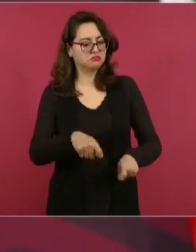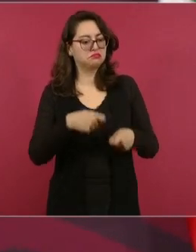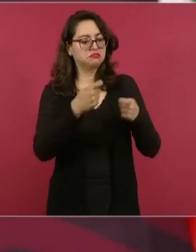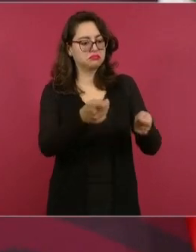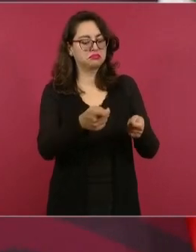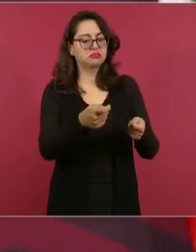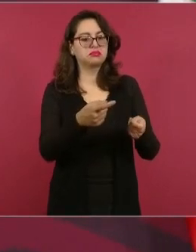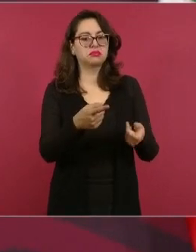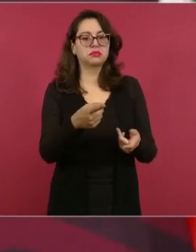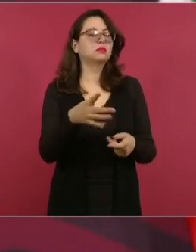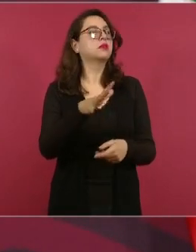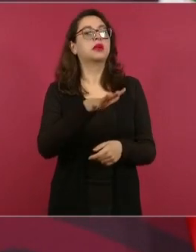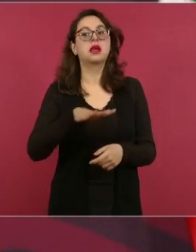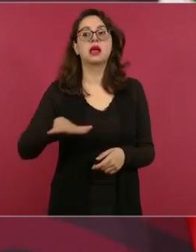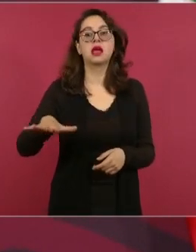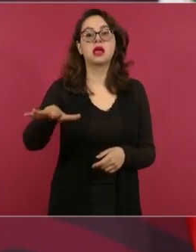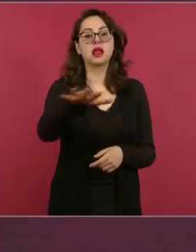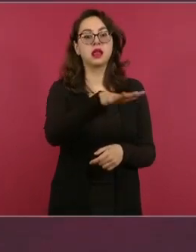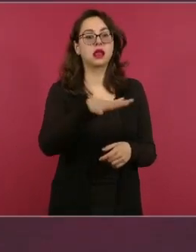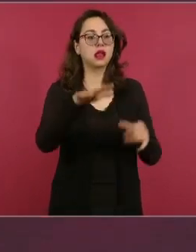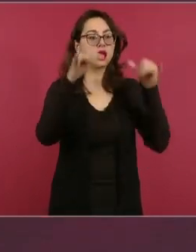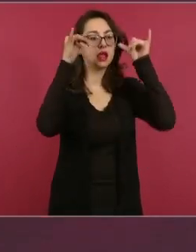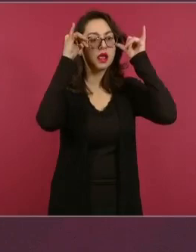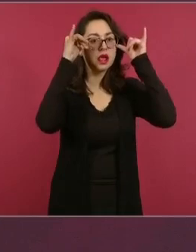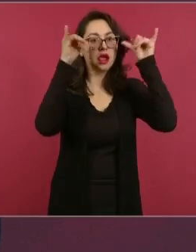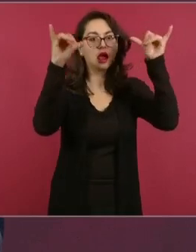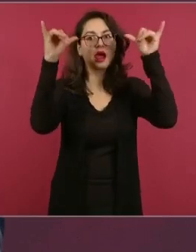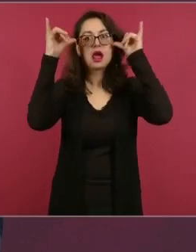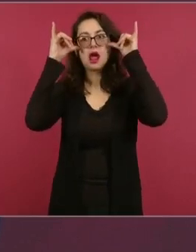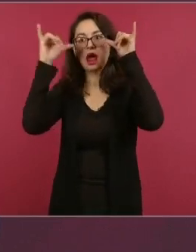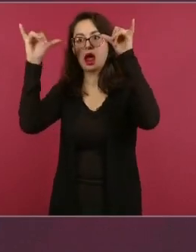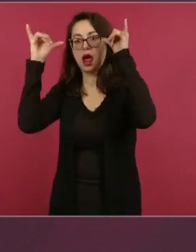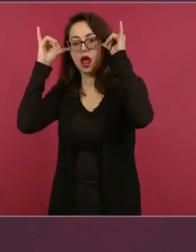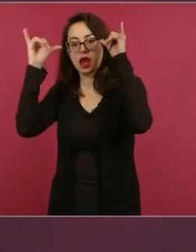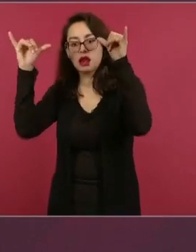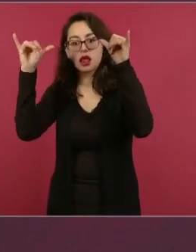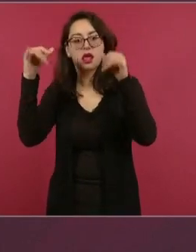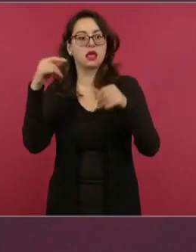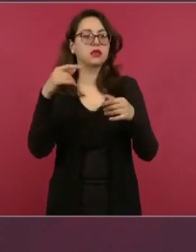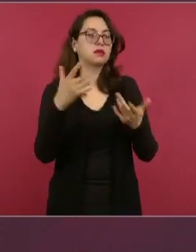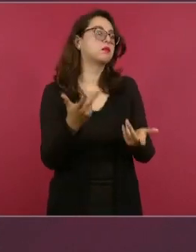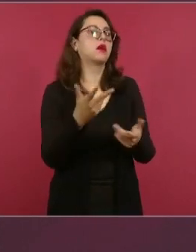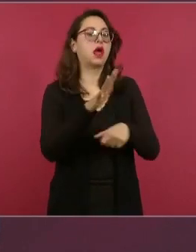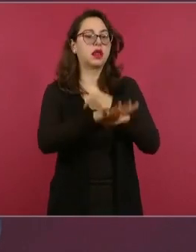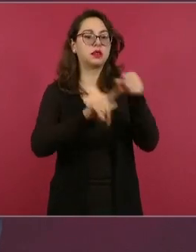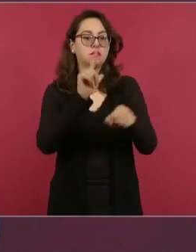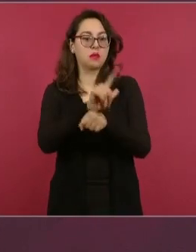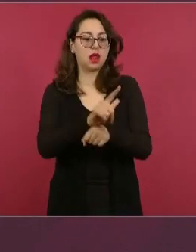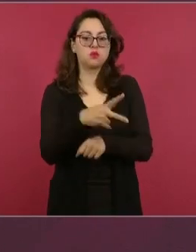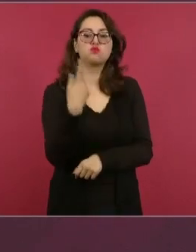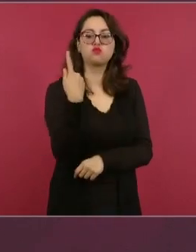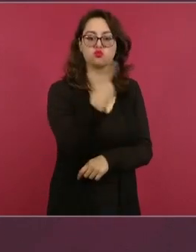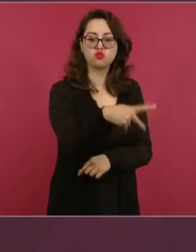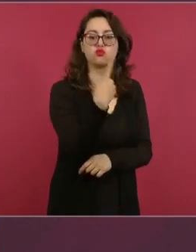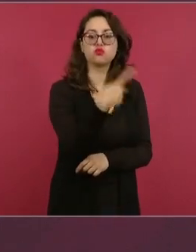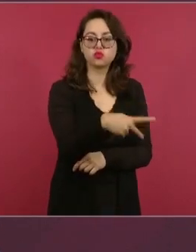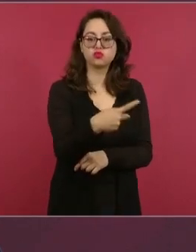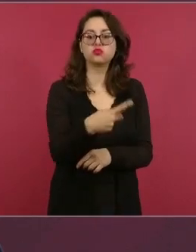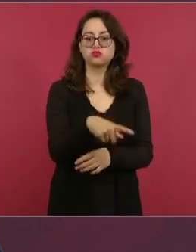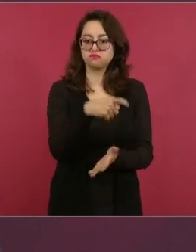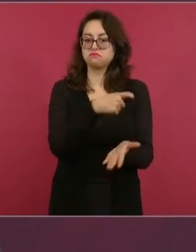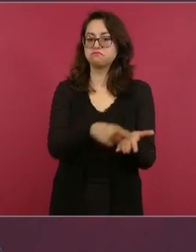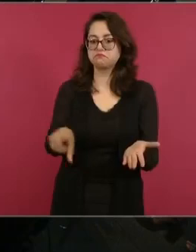ganado que había en esas 30 mil hectáreas pasaran a formar parte de los pueblos yaquis.